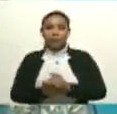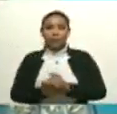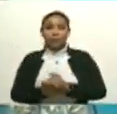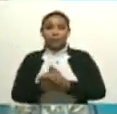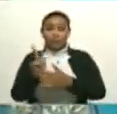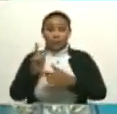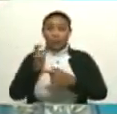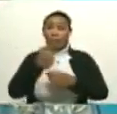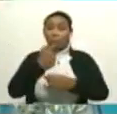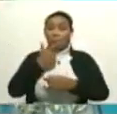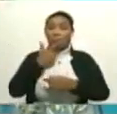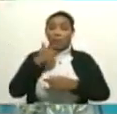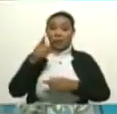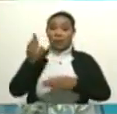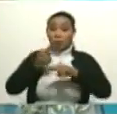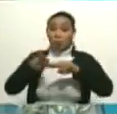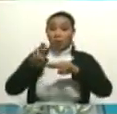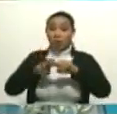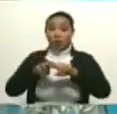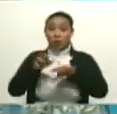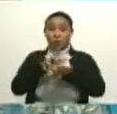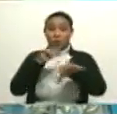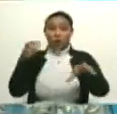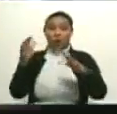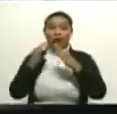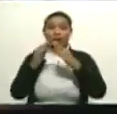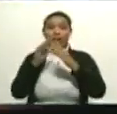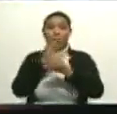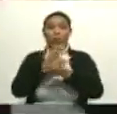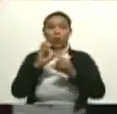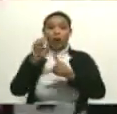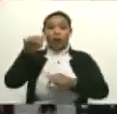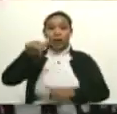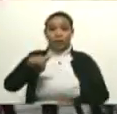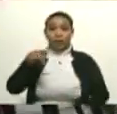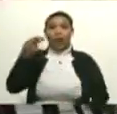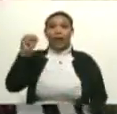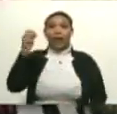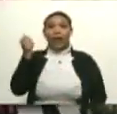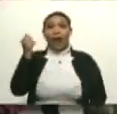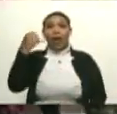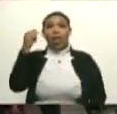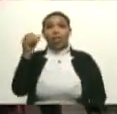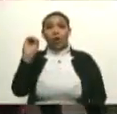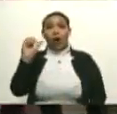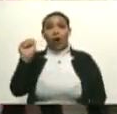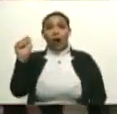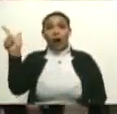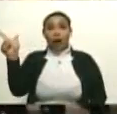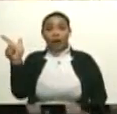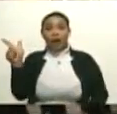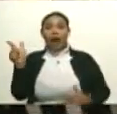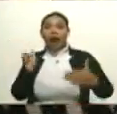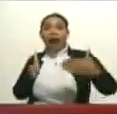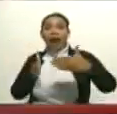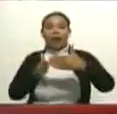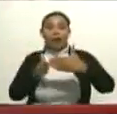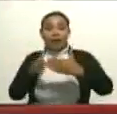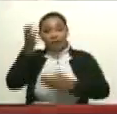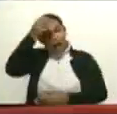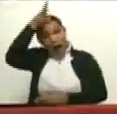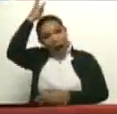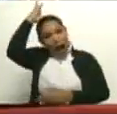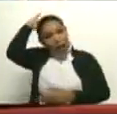Tuvimos el eje infantil instalado en la casona cultural Aquiles Nazoa. Allí dejamos instalado el Rincón del Gallo Pinto en